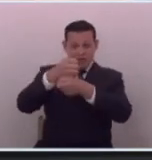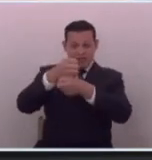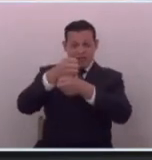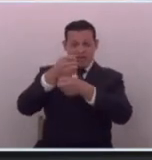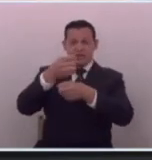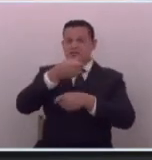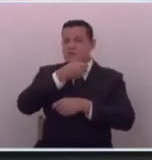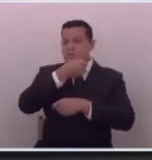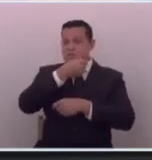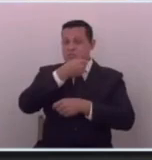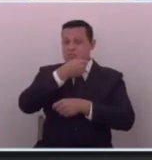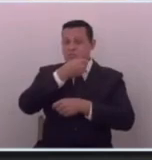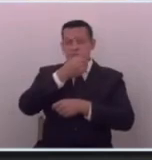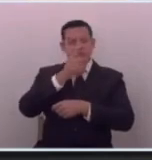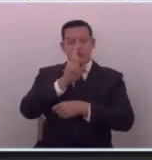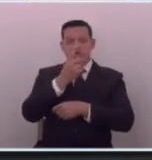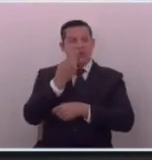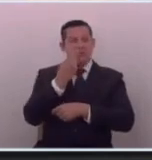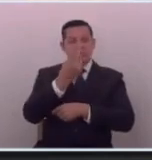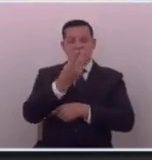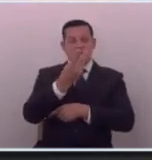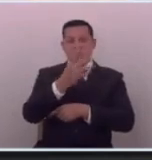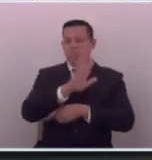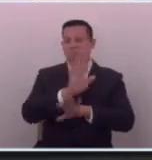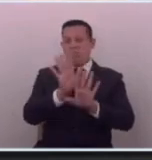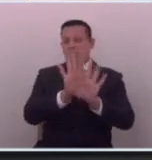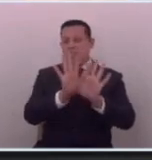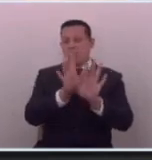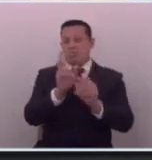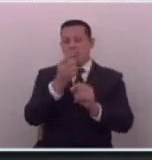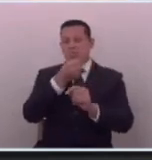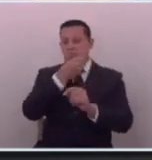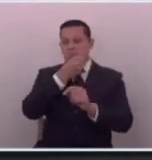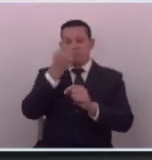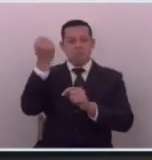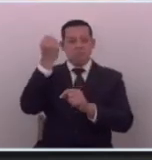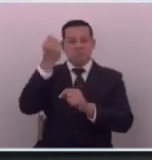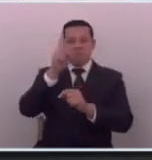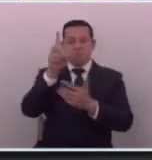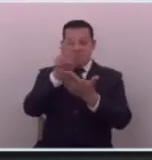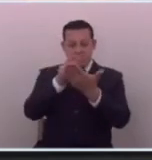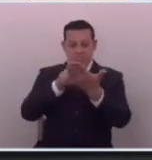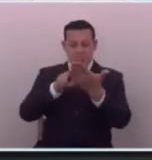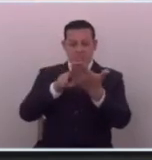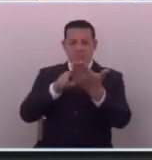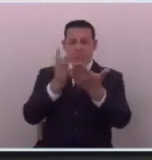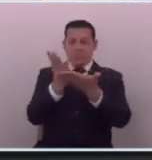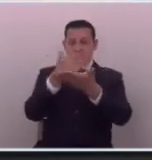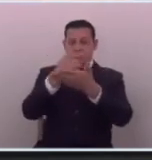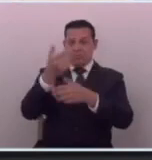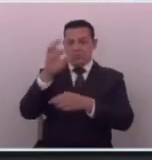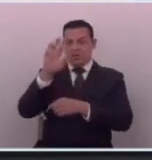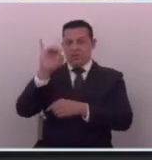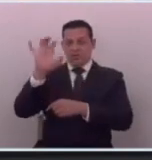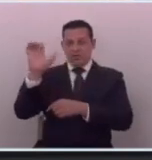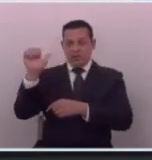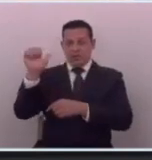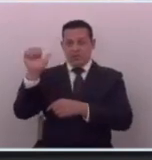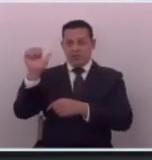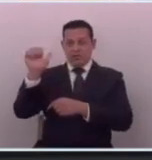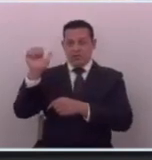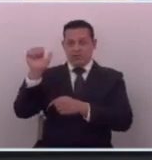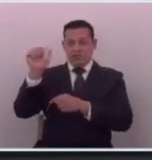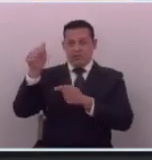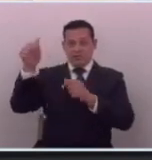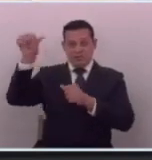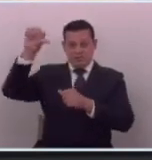pero ya no lo ven ya no lo leen ya la prensa gráfica ha caído inclusive